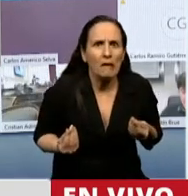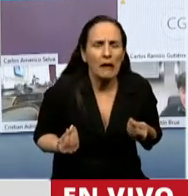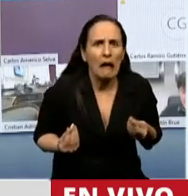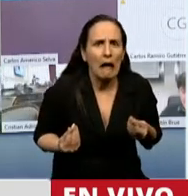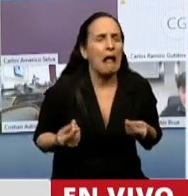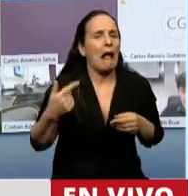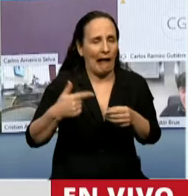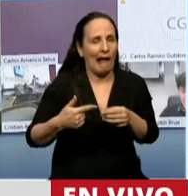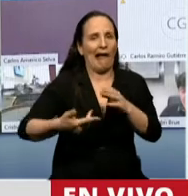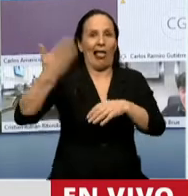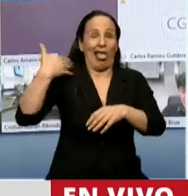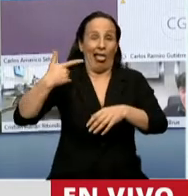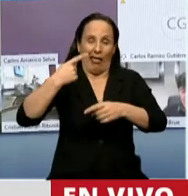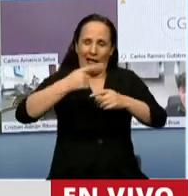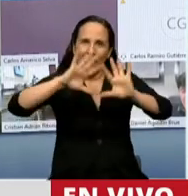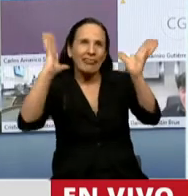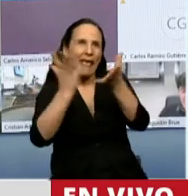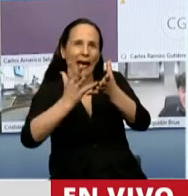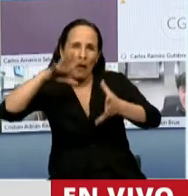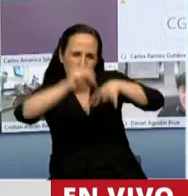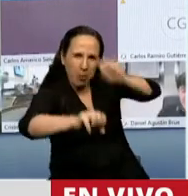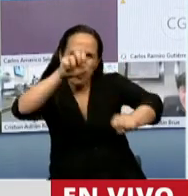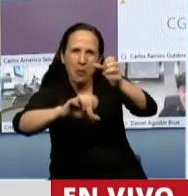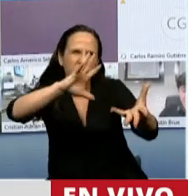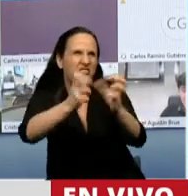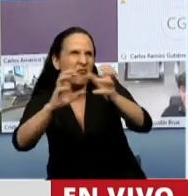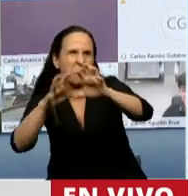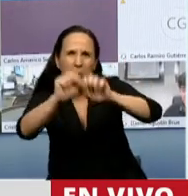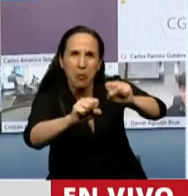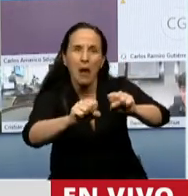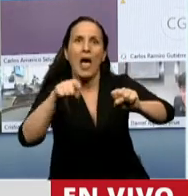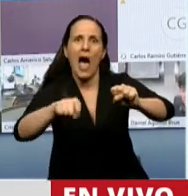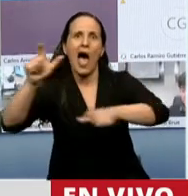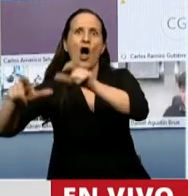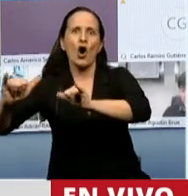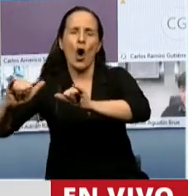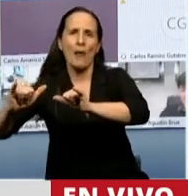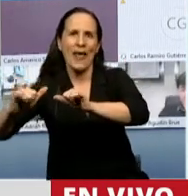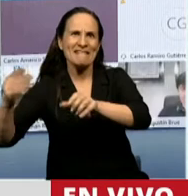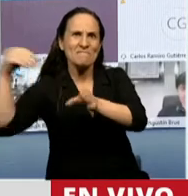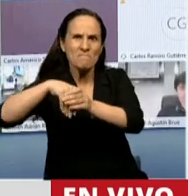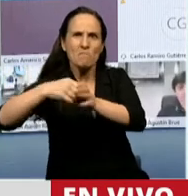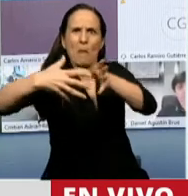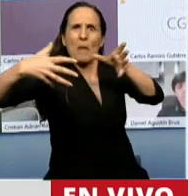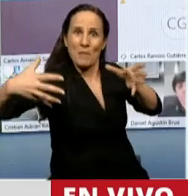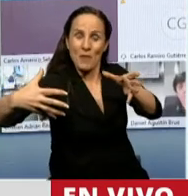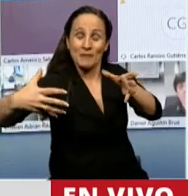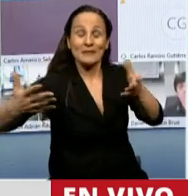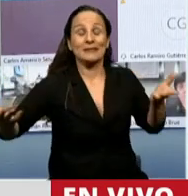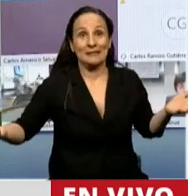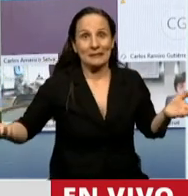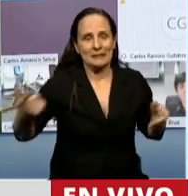cada vez avanza la depredación más sobre nuestro continente. Y por ahí a mí me gusta traer datos